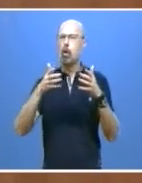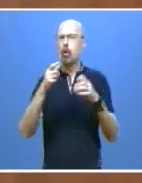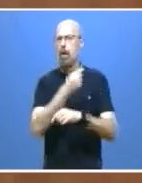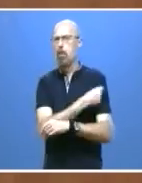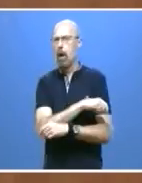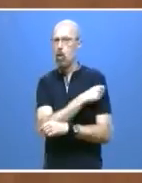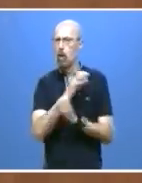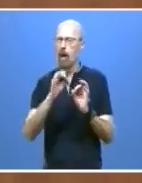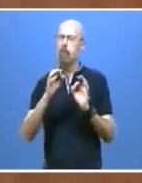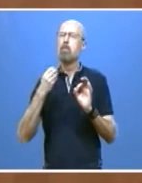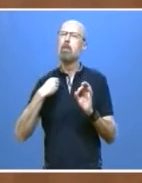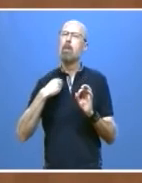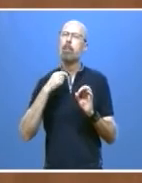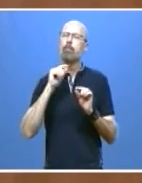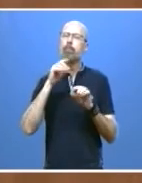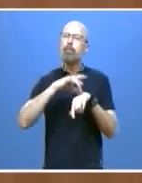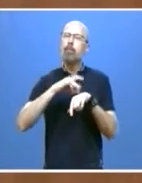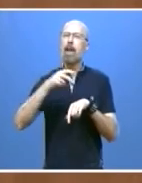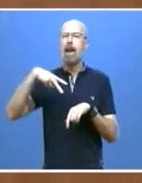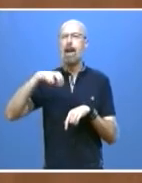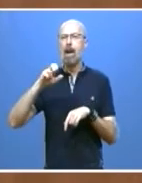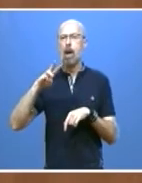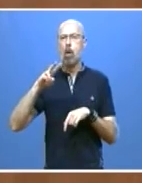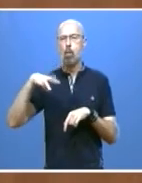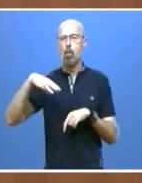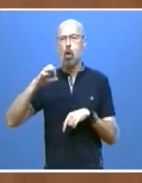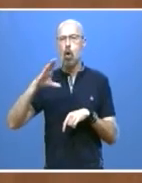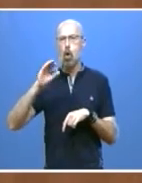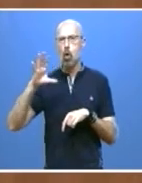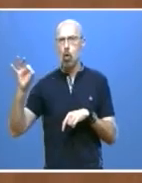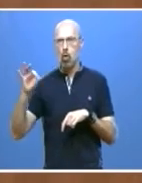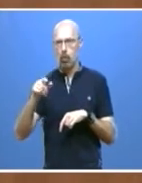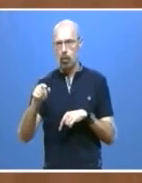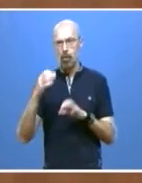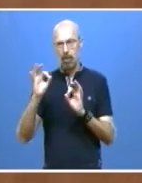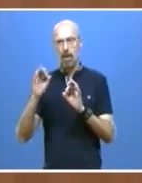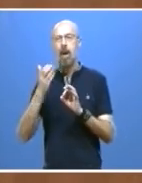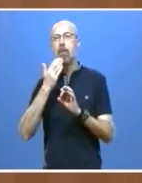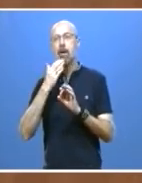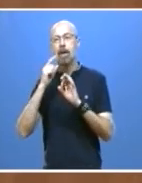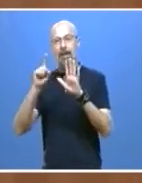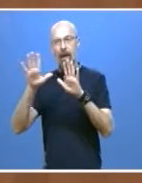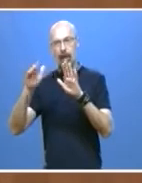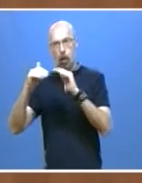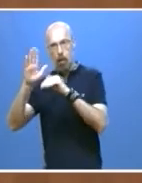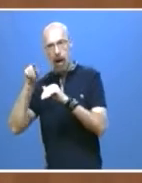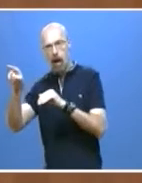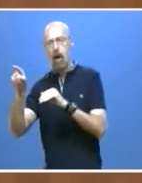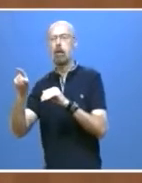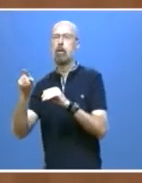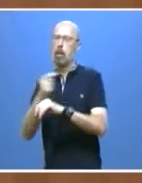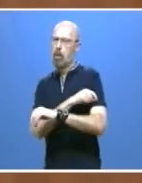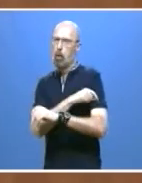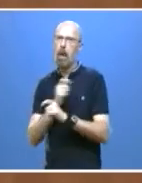duplicaremos la compra de la que se administra a mayores de 65 años. Y, por supuesto, la atención